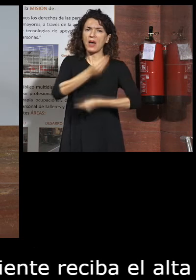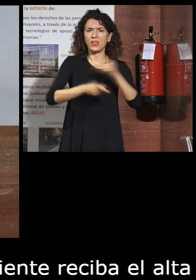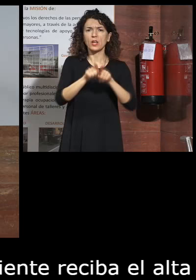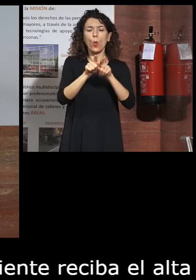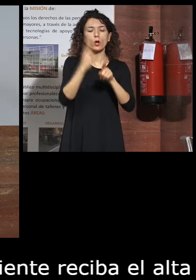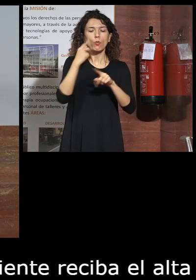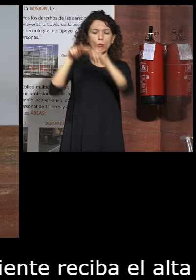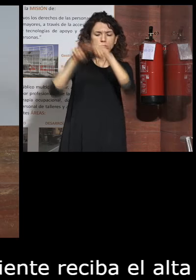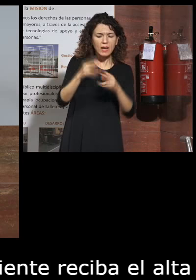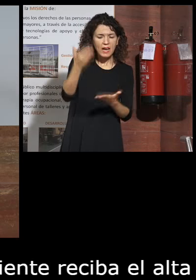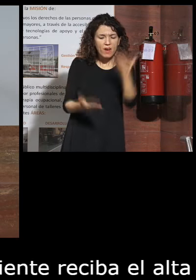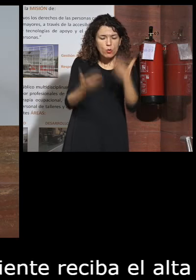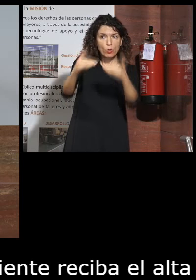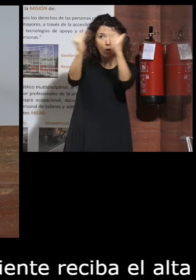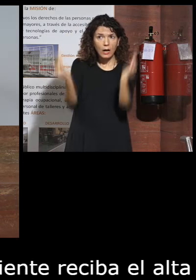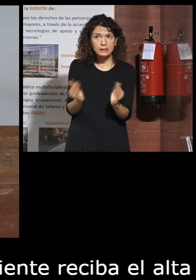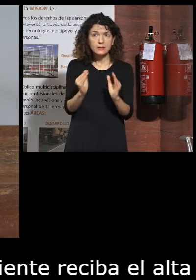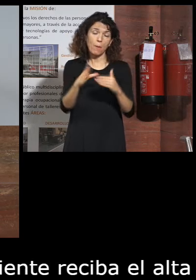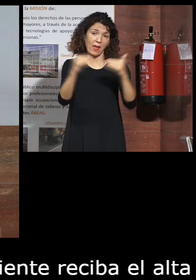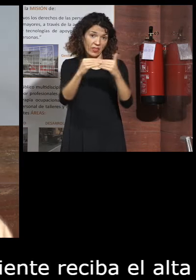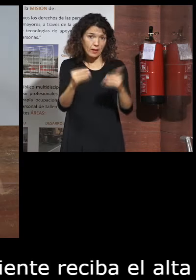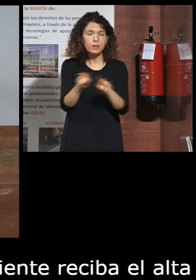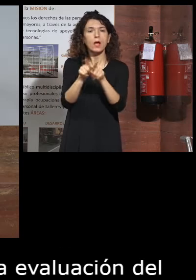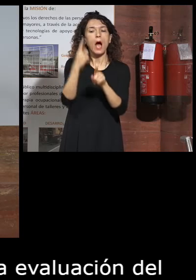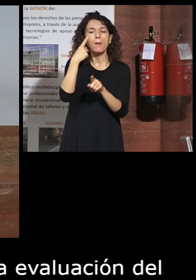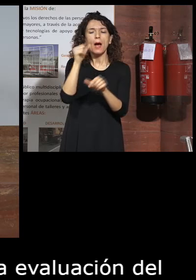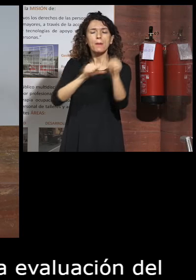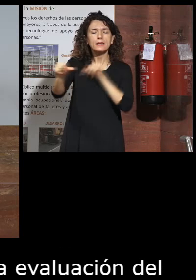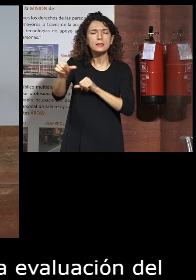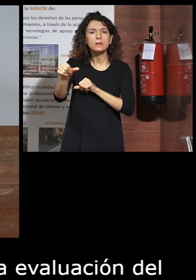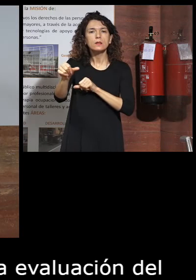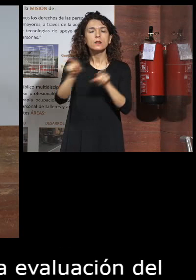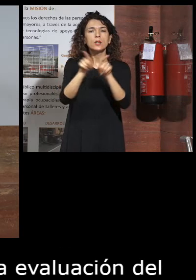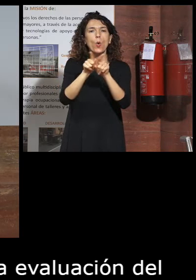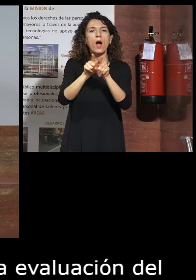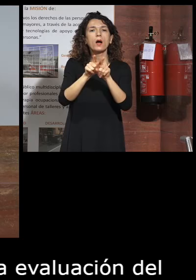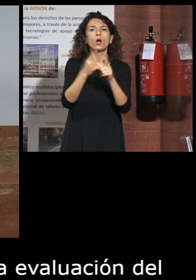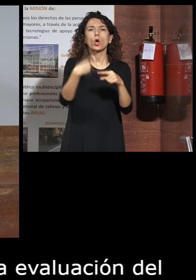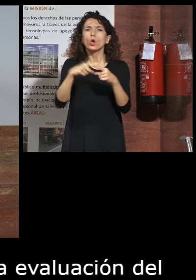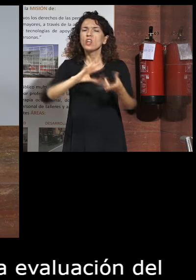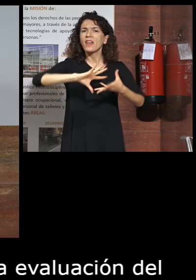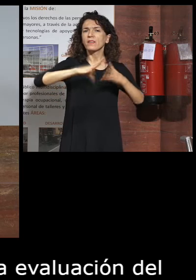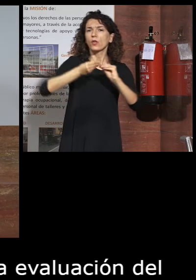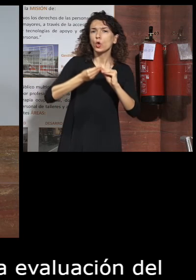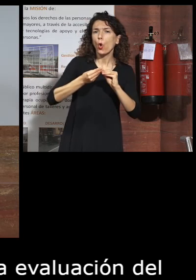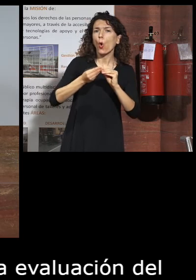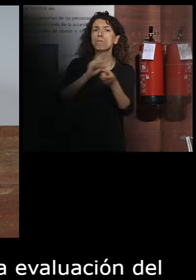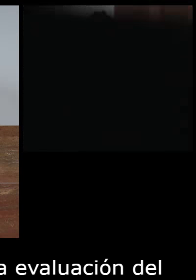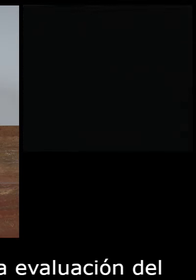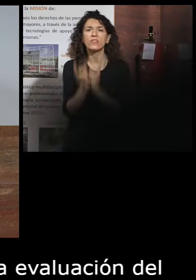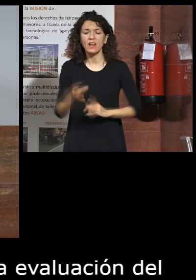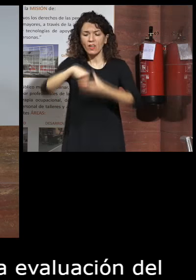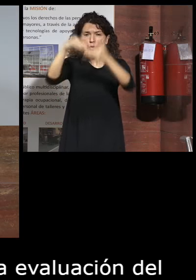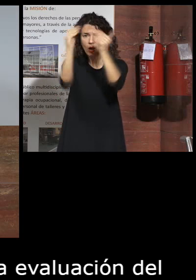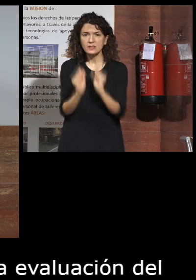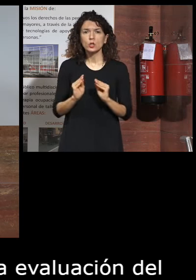nativación del hogar y la persona para establecer qué adaptaciones o modificaciones de la